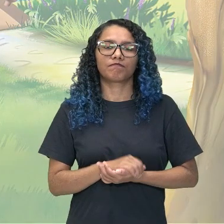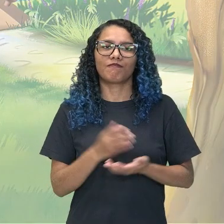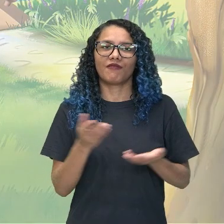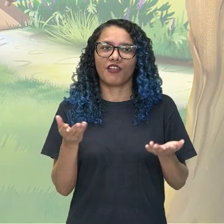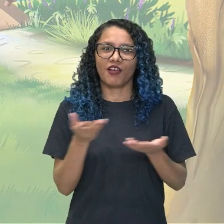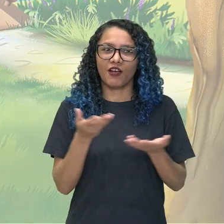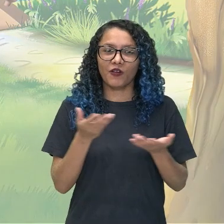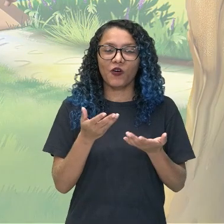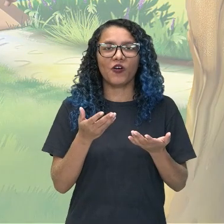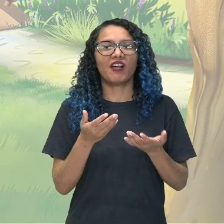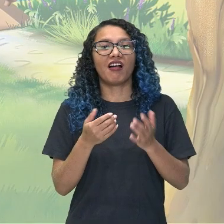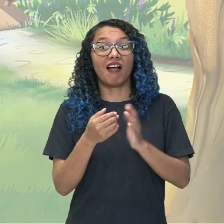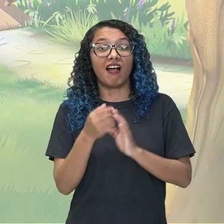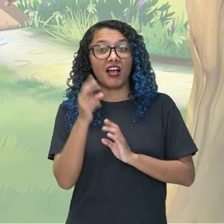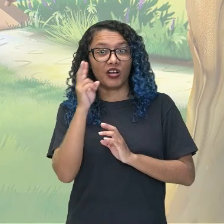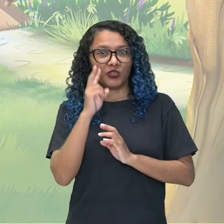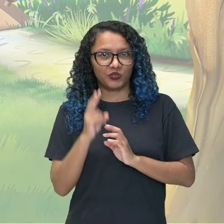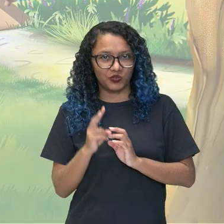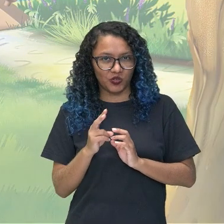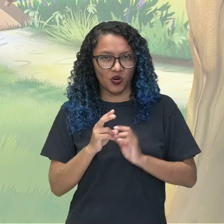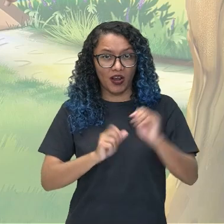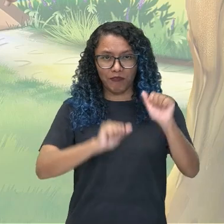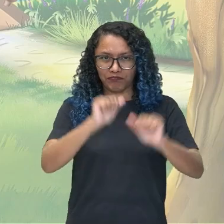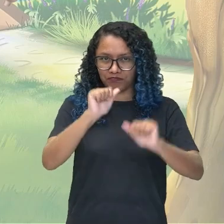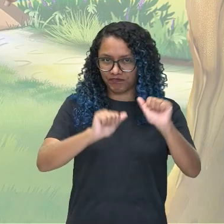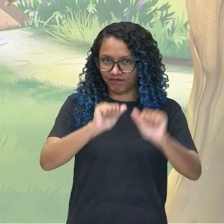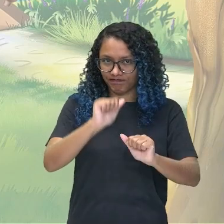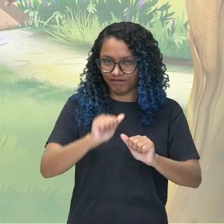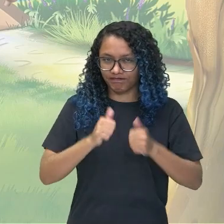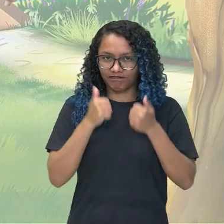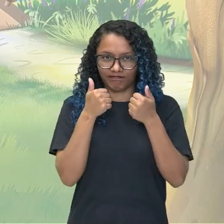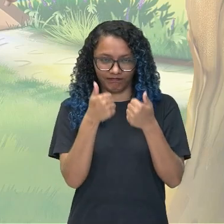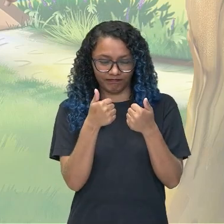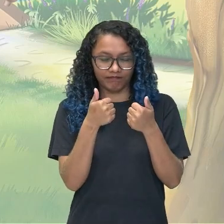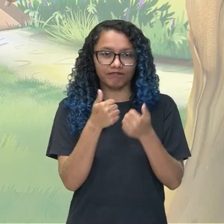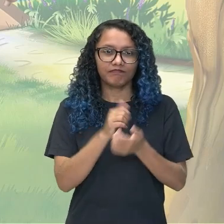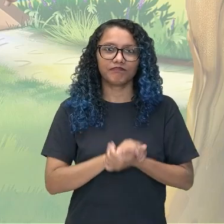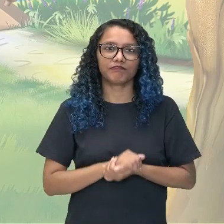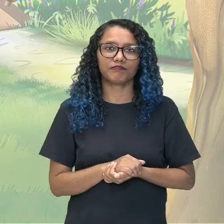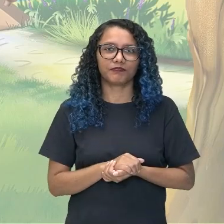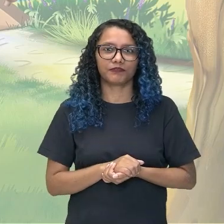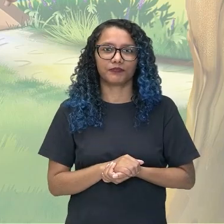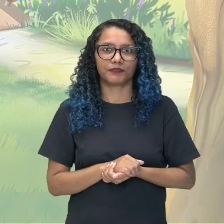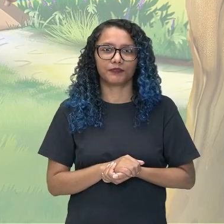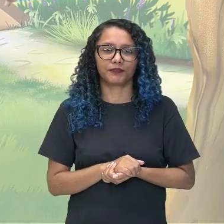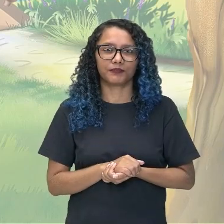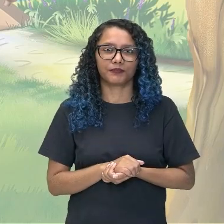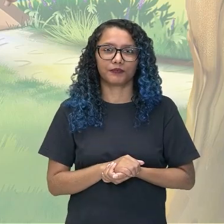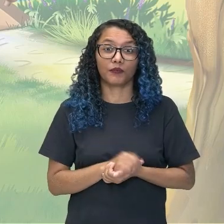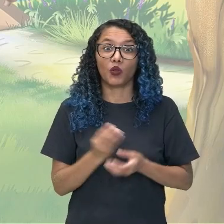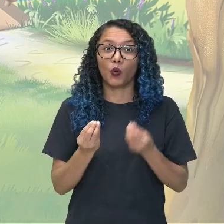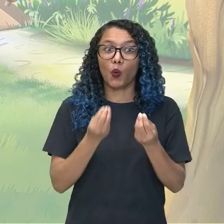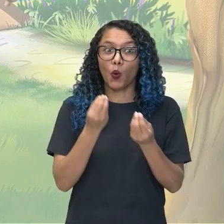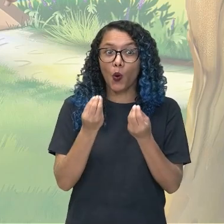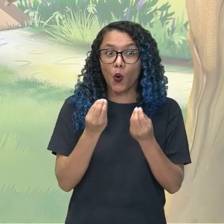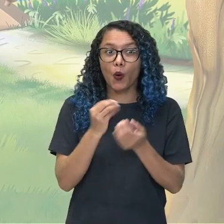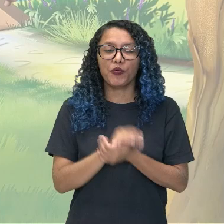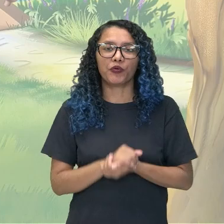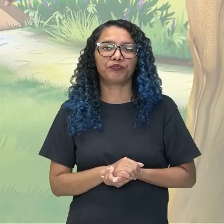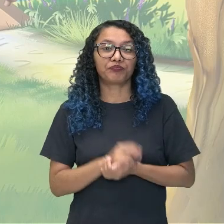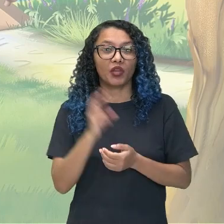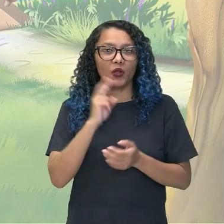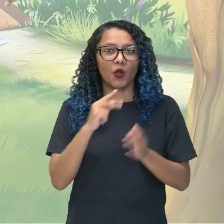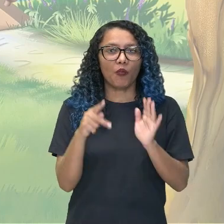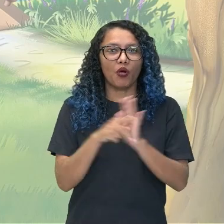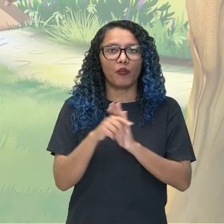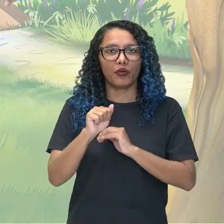hacer el análisis de la historia narrativa. Entonces, la historia de las aventuras de Alicia. Vamos